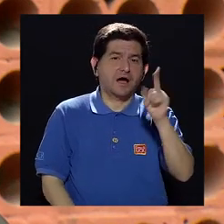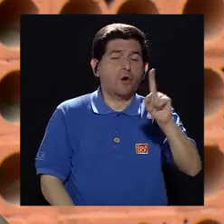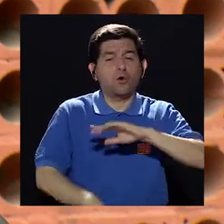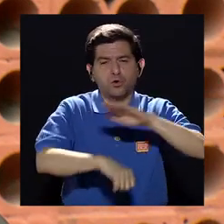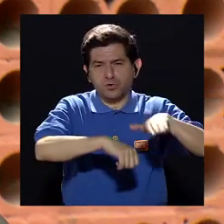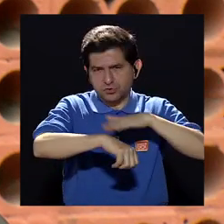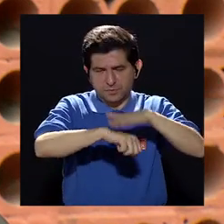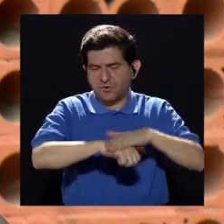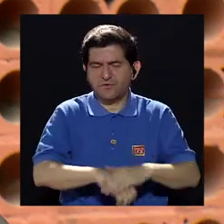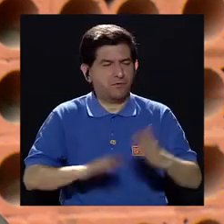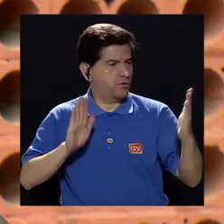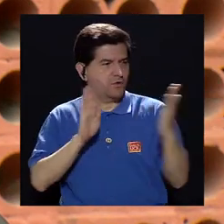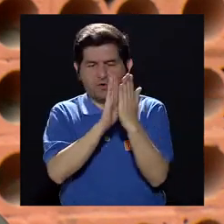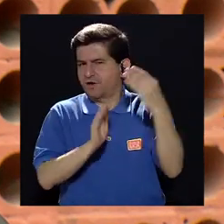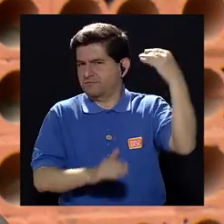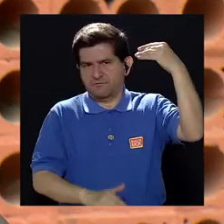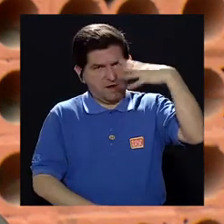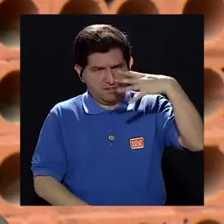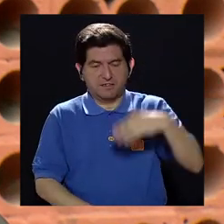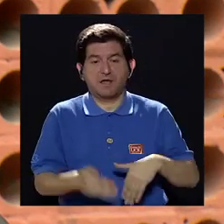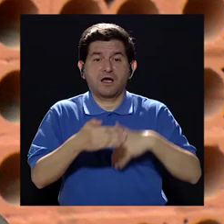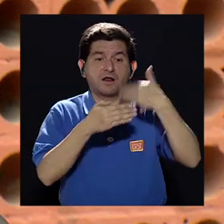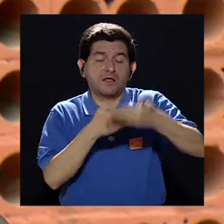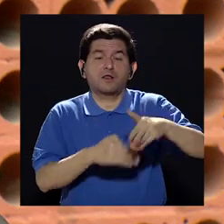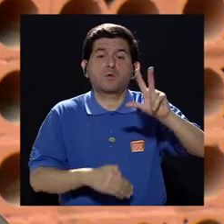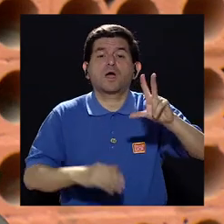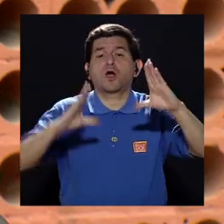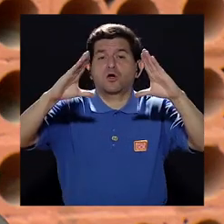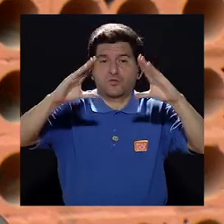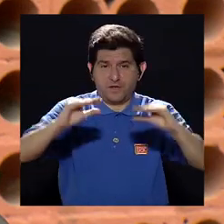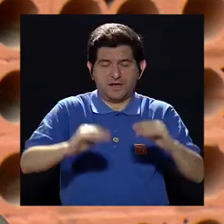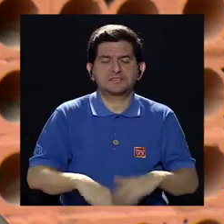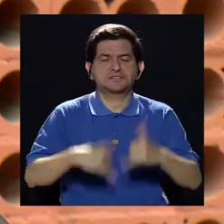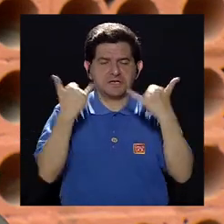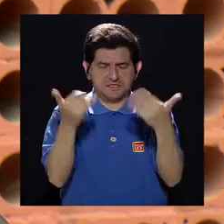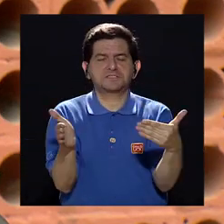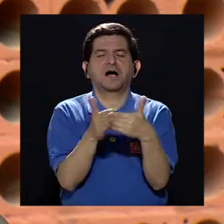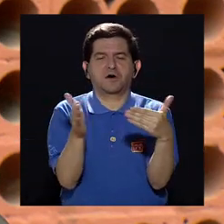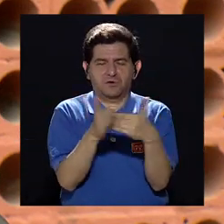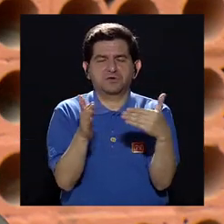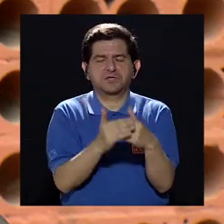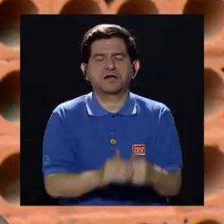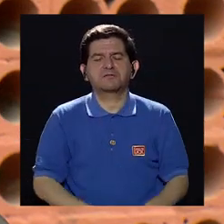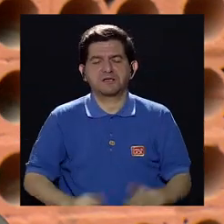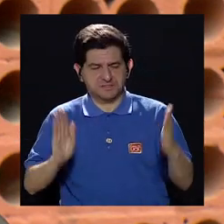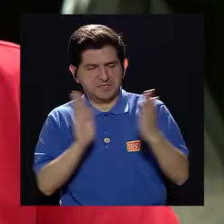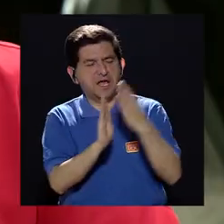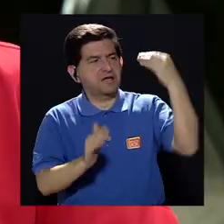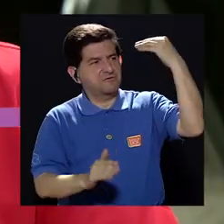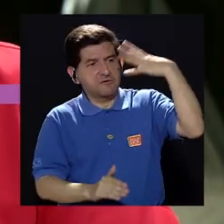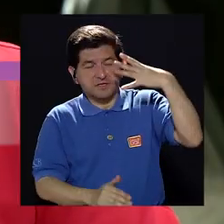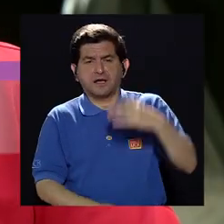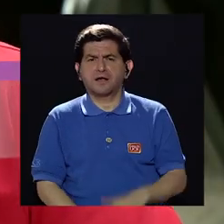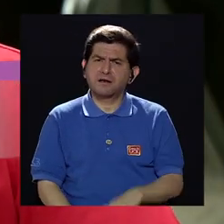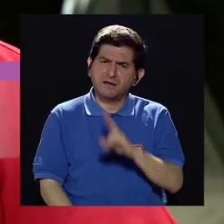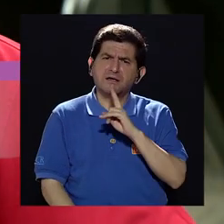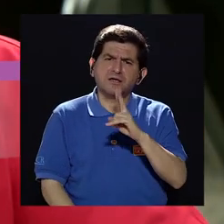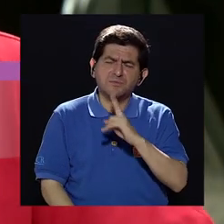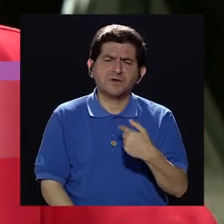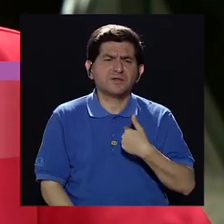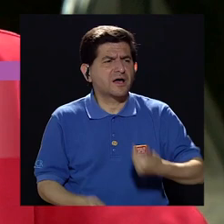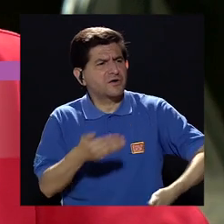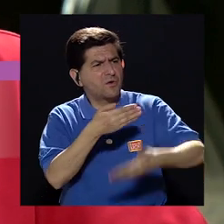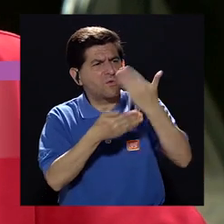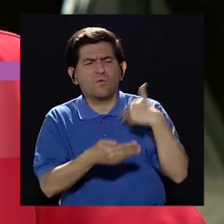11, por favor ya no se expongan y después de las 3 de la tarde ya pueden volver a exponerse. Eso que dice usted es muy cierto,